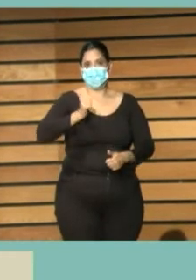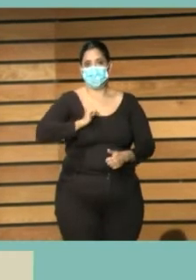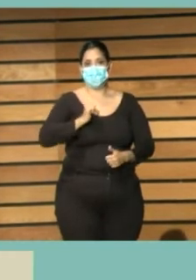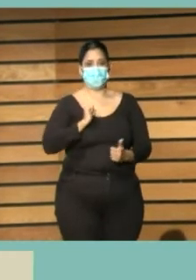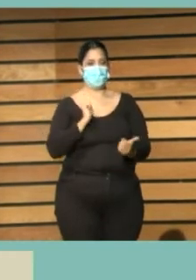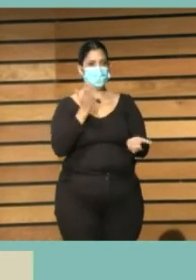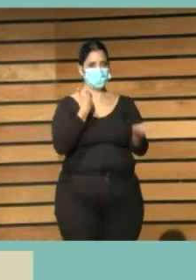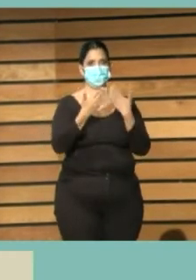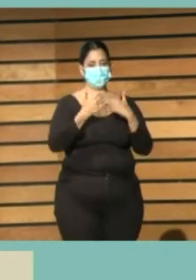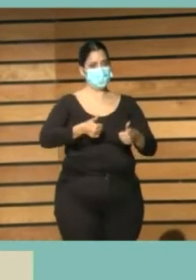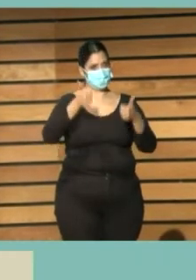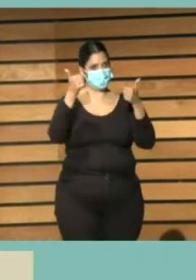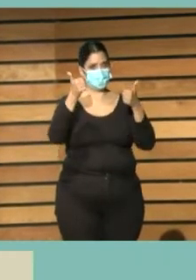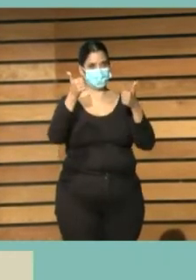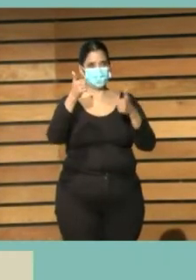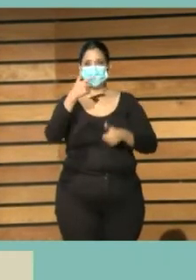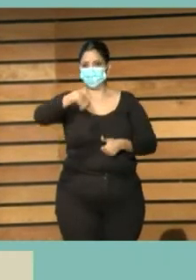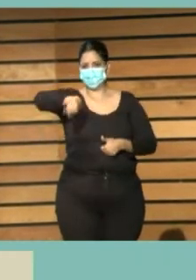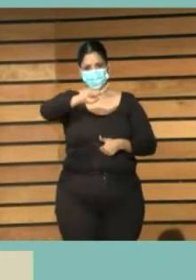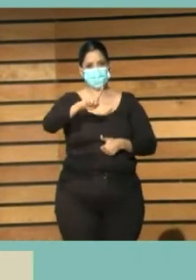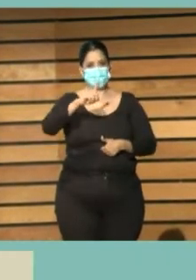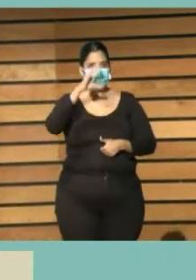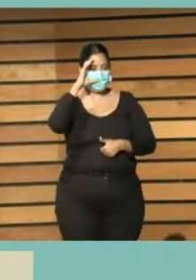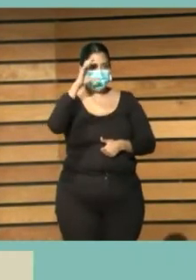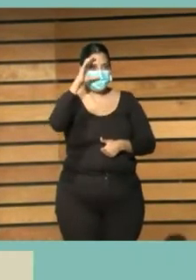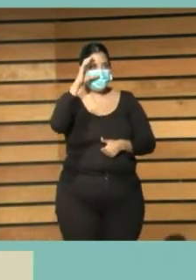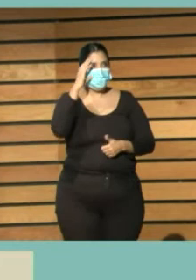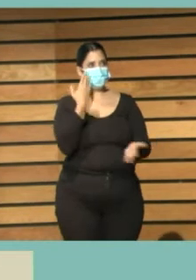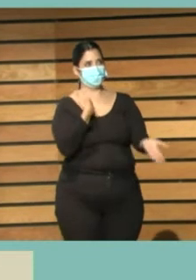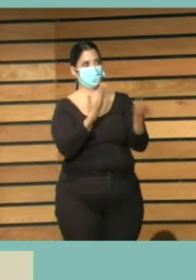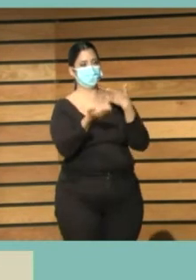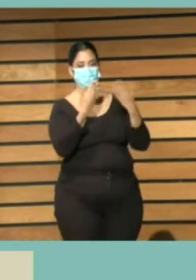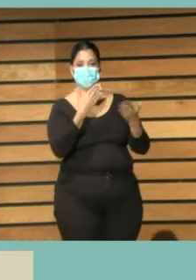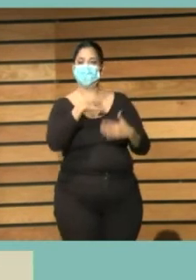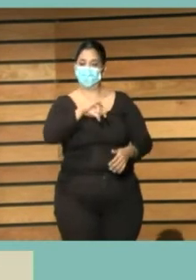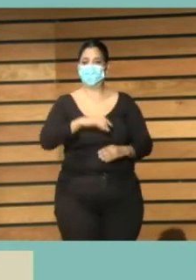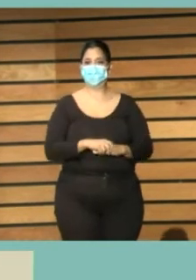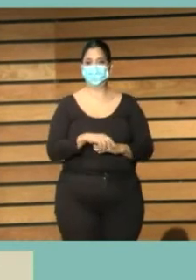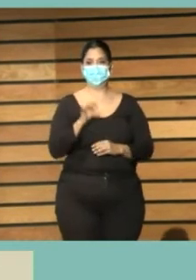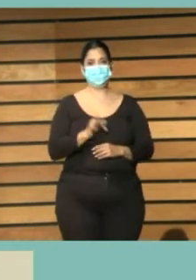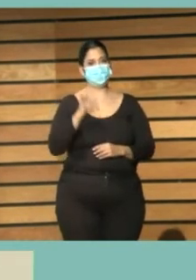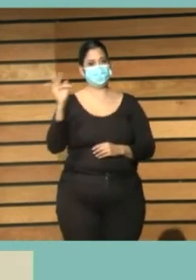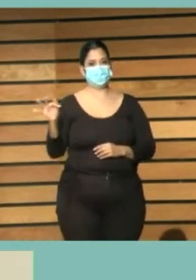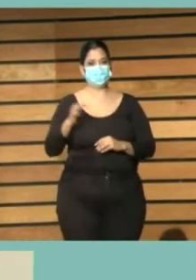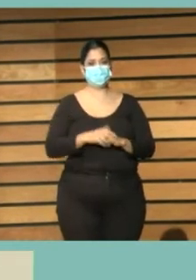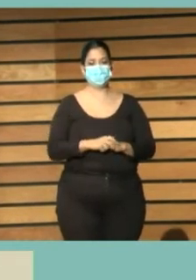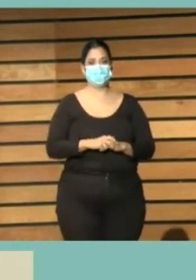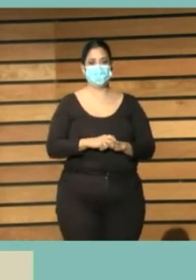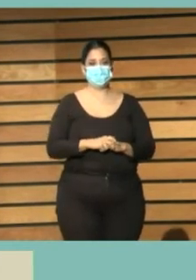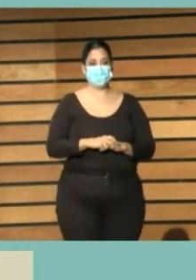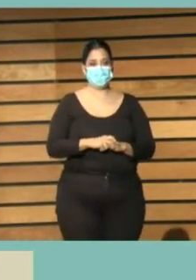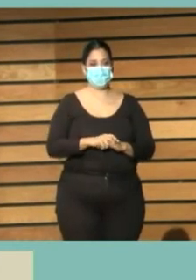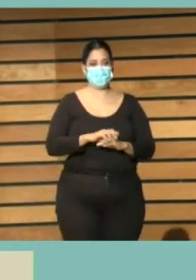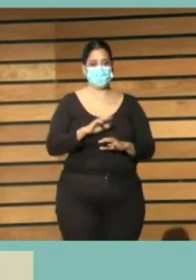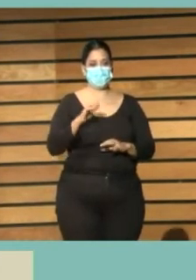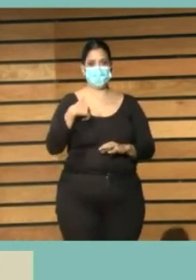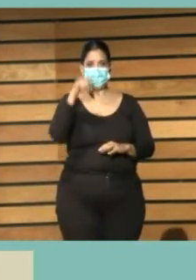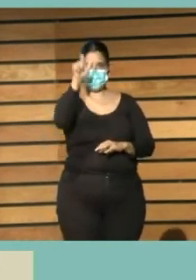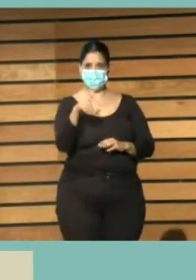de escucha me encantó la palabra te dejo Gloria remata para continuar